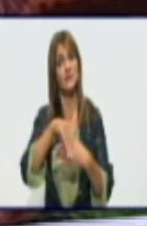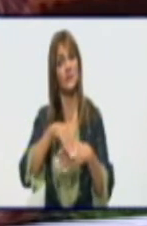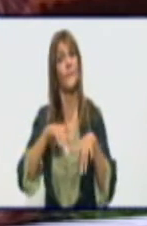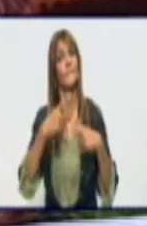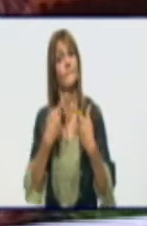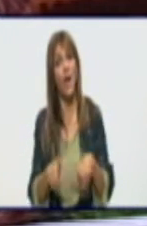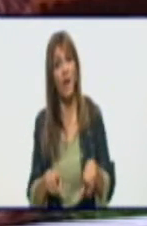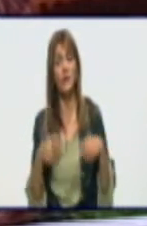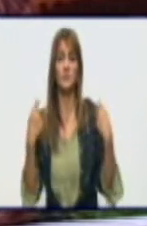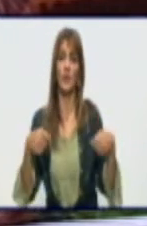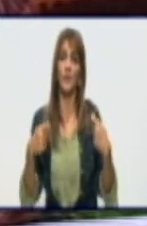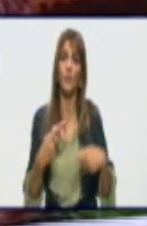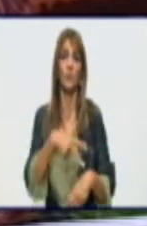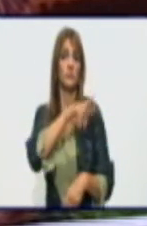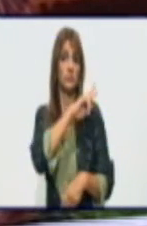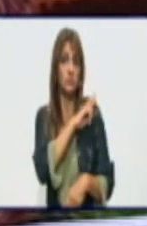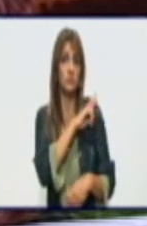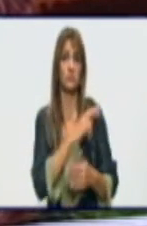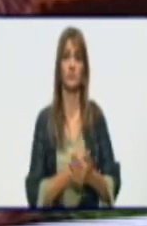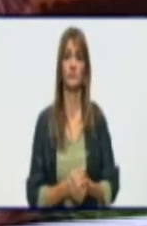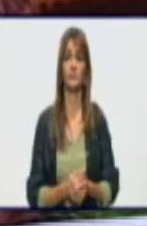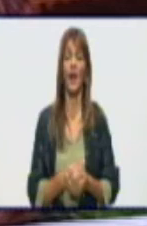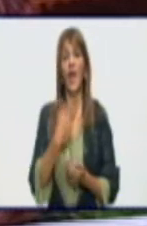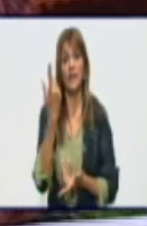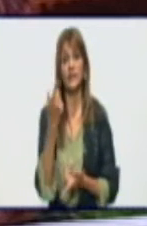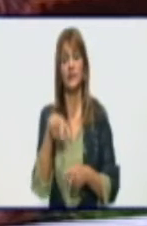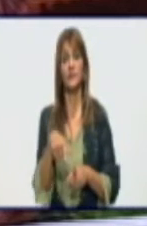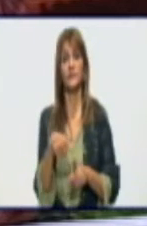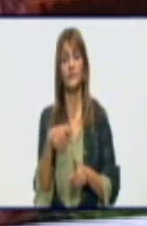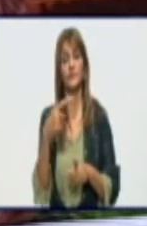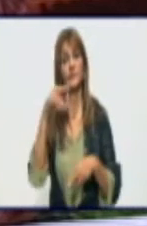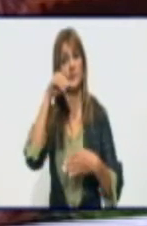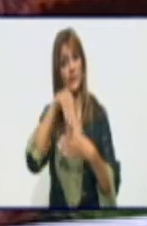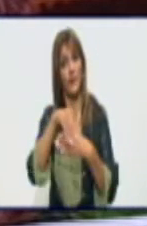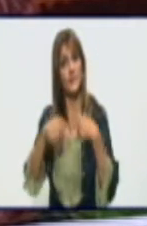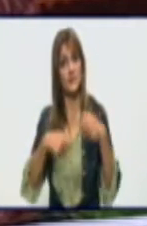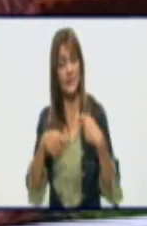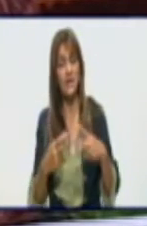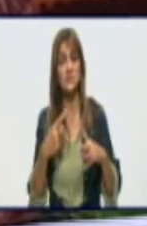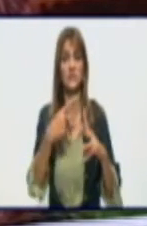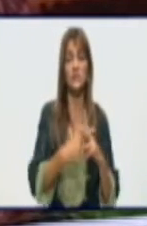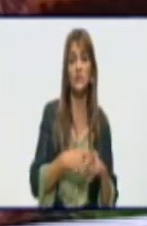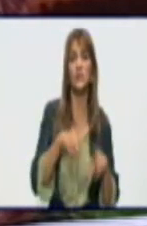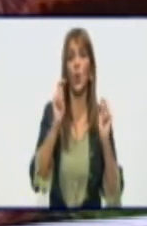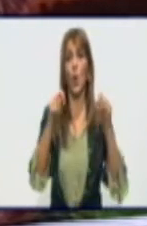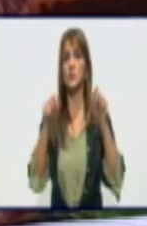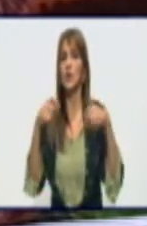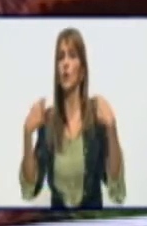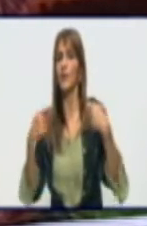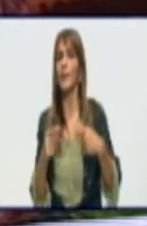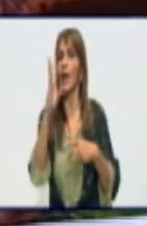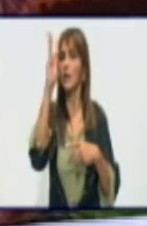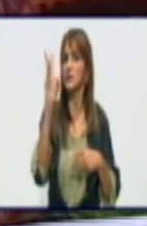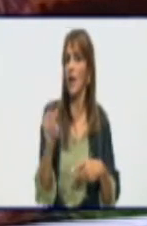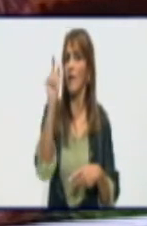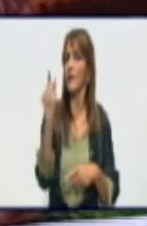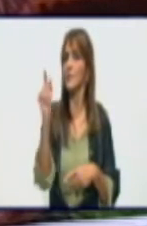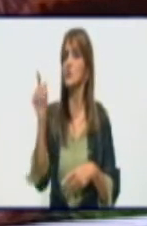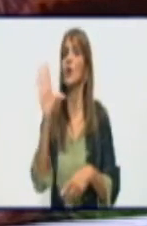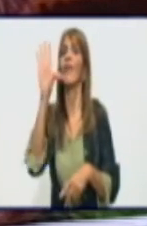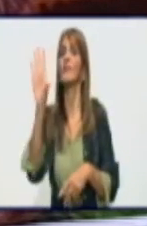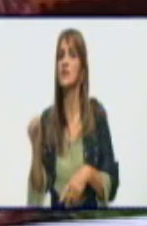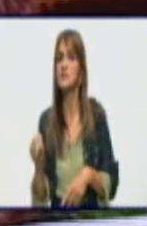y el cochero tiene que saber que si son cuatro pasajeros son cuatro pasajeros. Que no le puede faltar el hipoclorito o el alcohol.